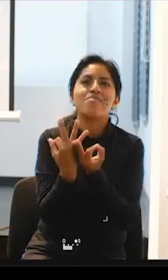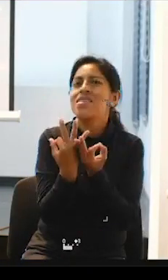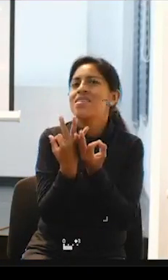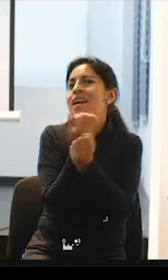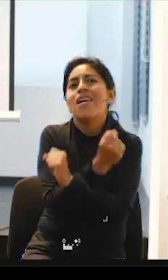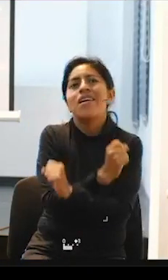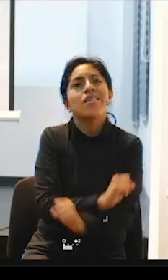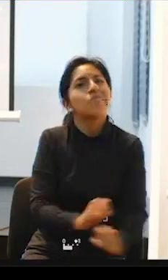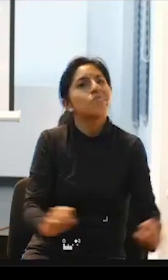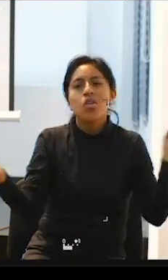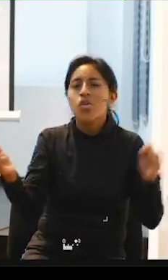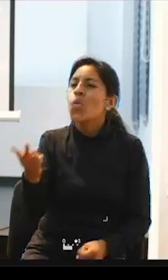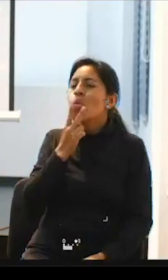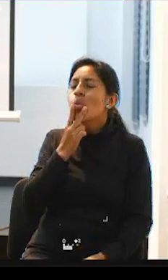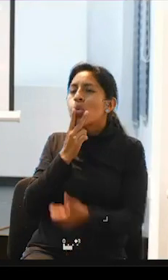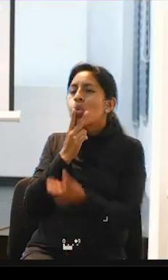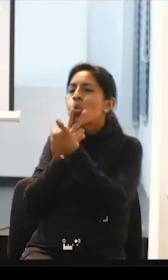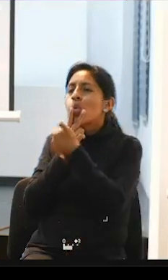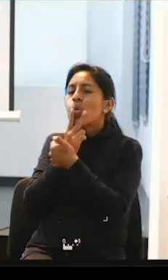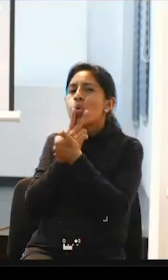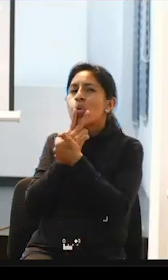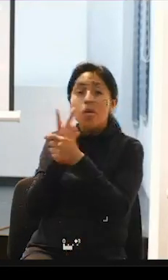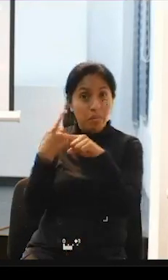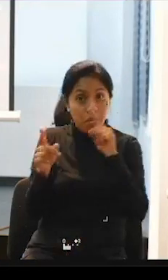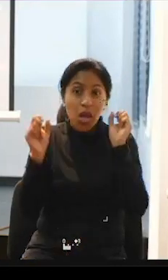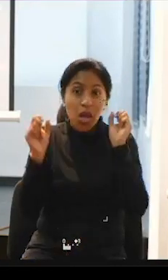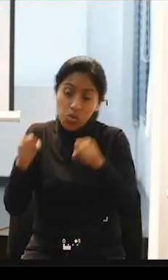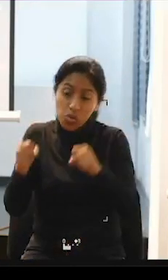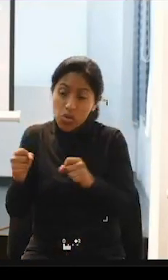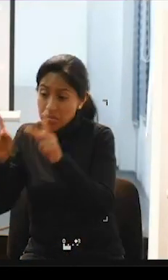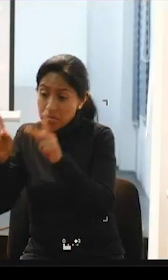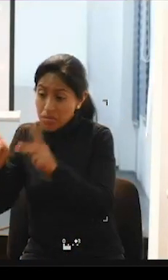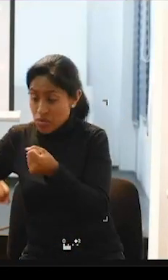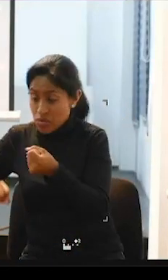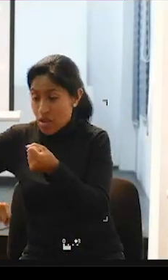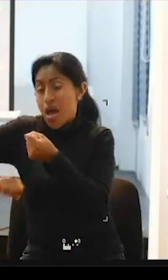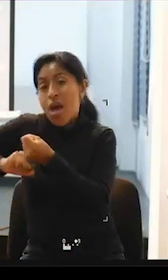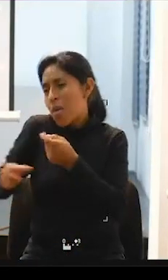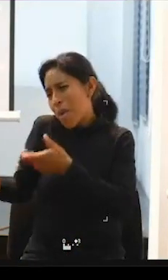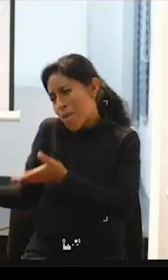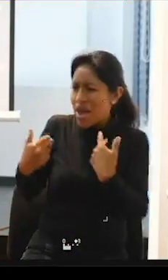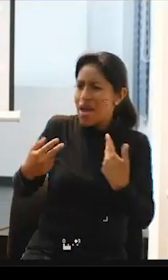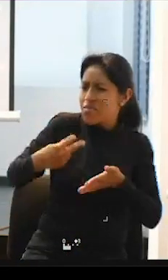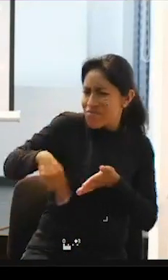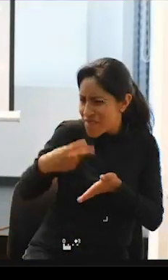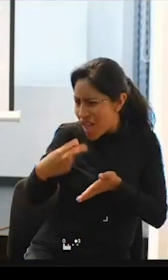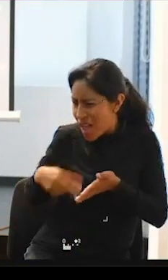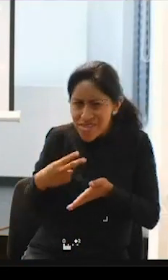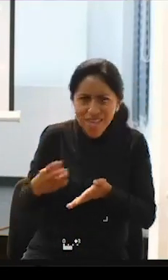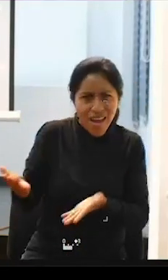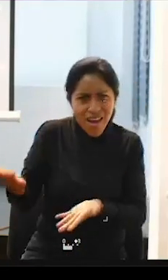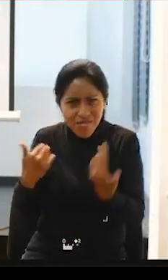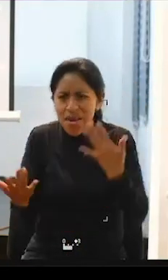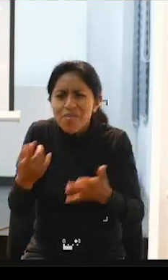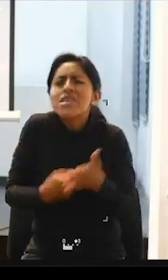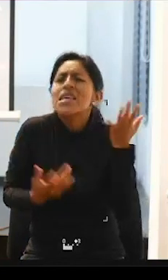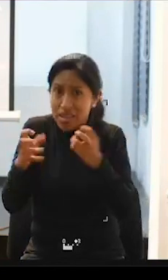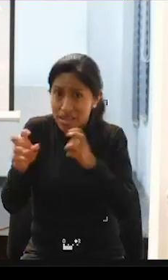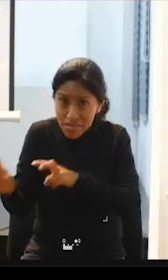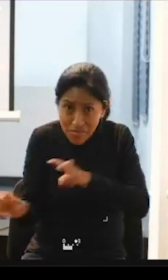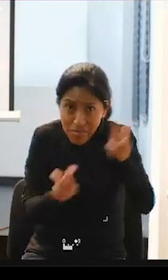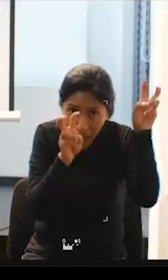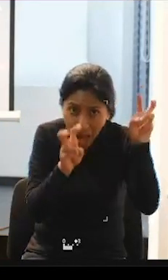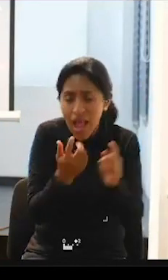cigarrito ¿no? pero un asistente personal sí te lo prende un cigarrito hemos ido a bailar hemos hecho las cosas que queremos viajar